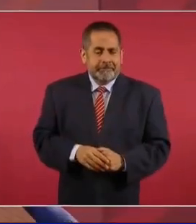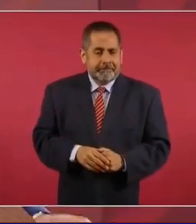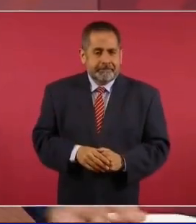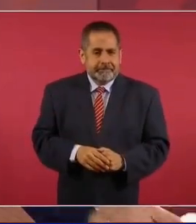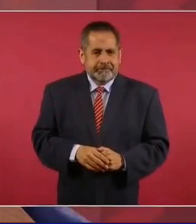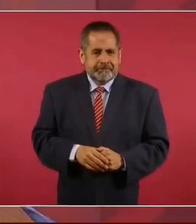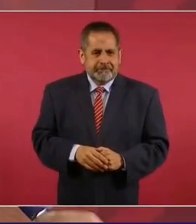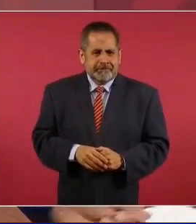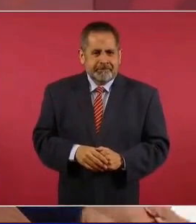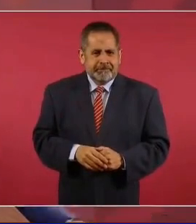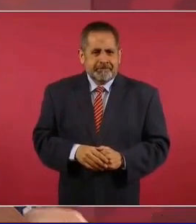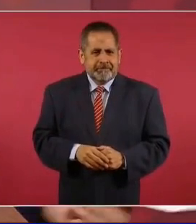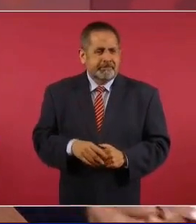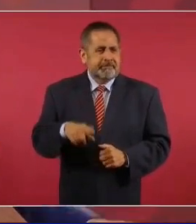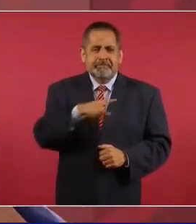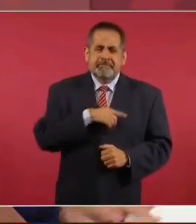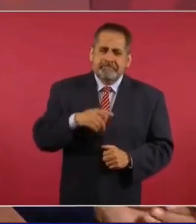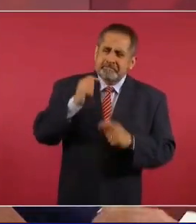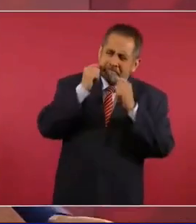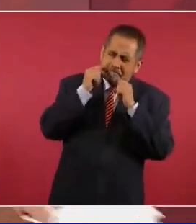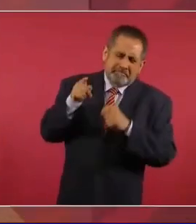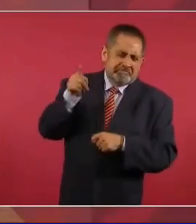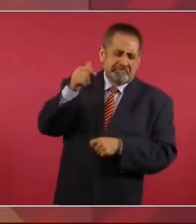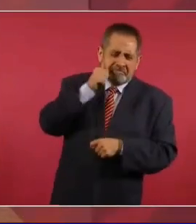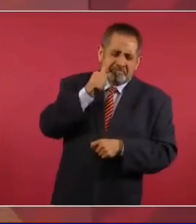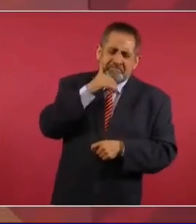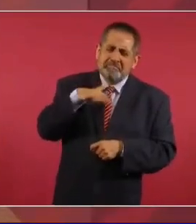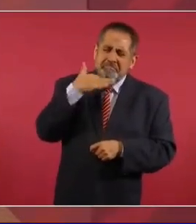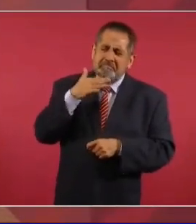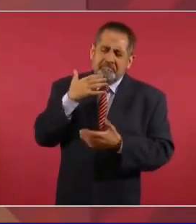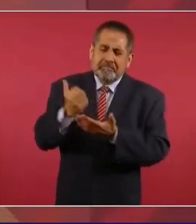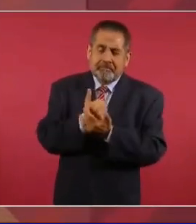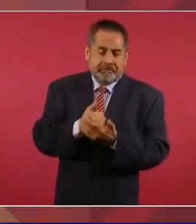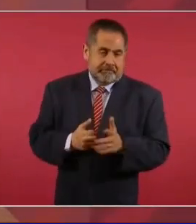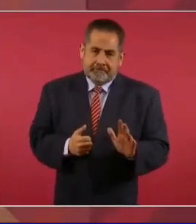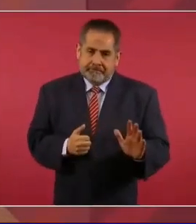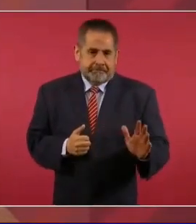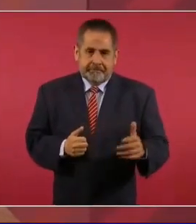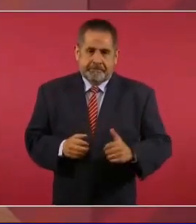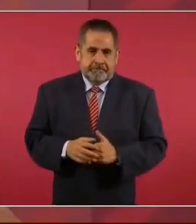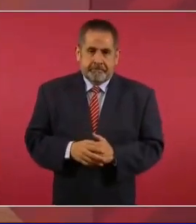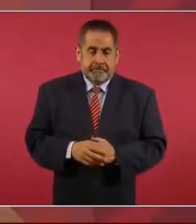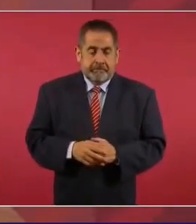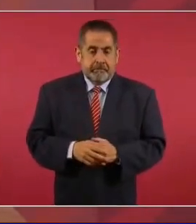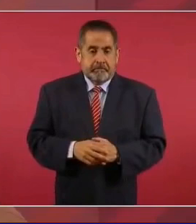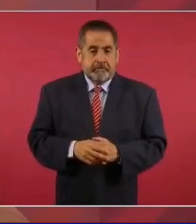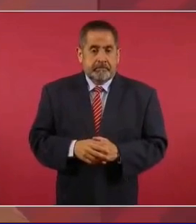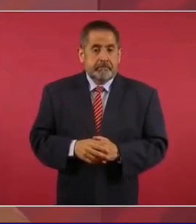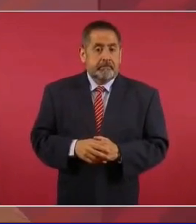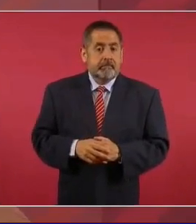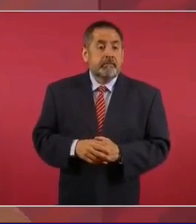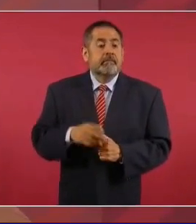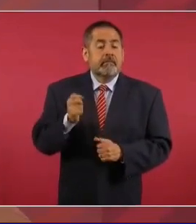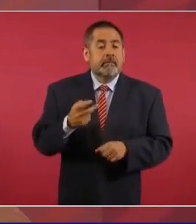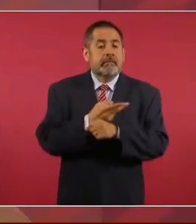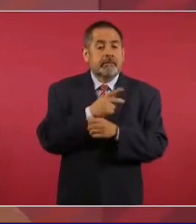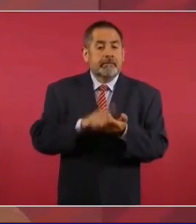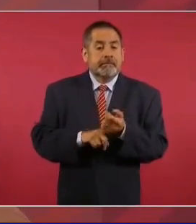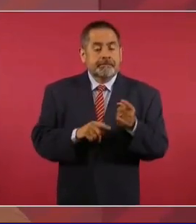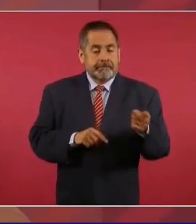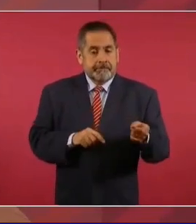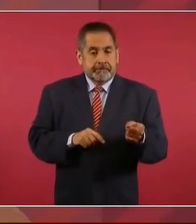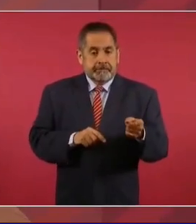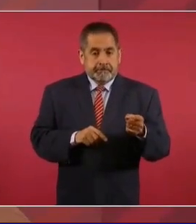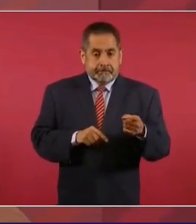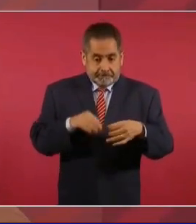que no importaba porque de todas maneras íbamos a ganar. Y cuando se